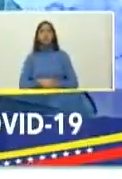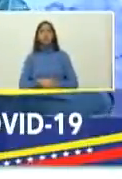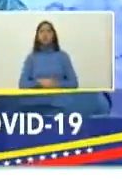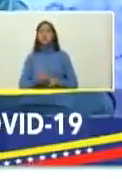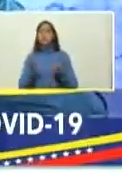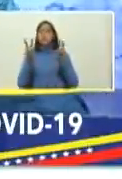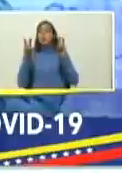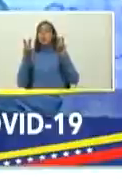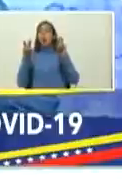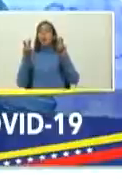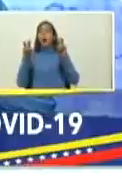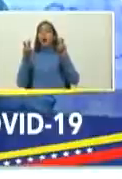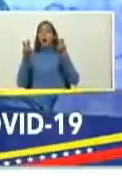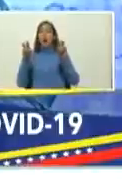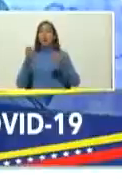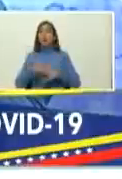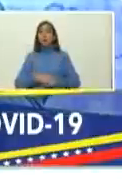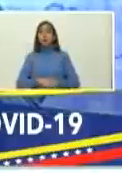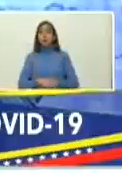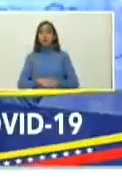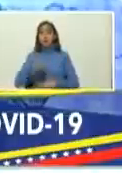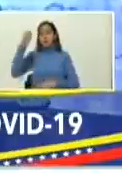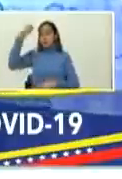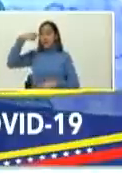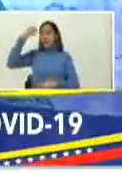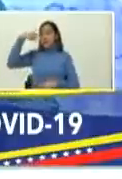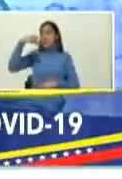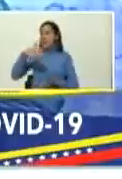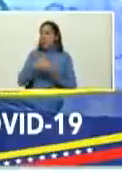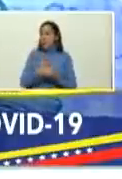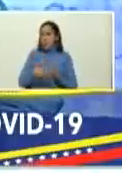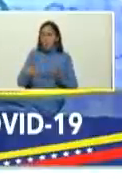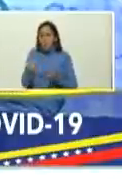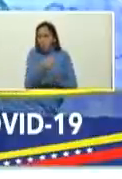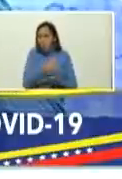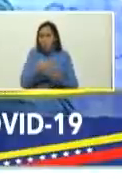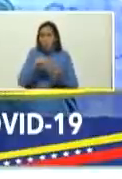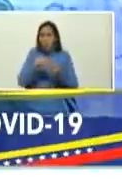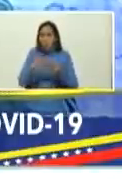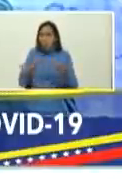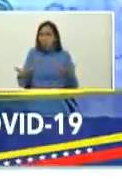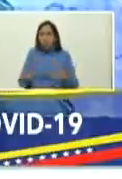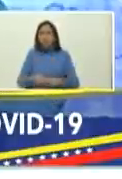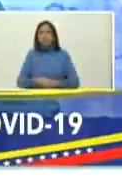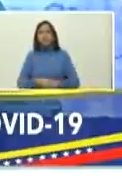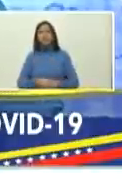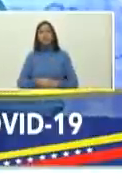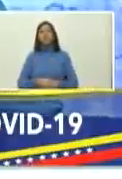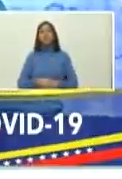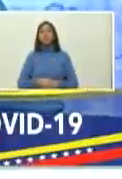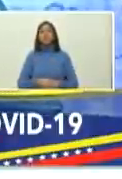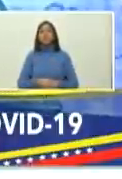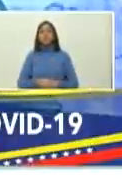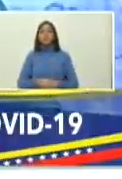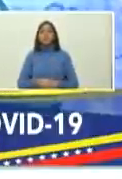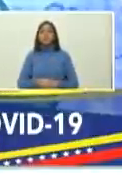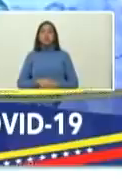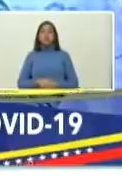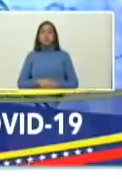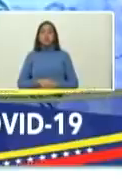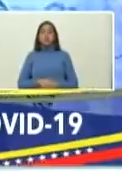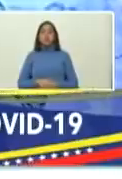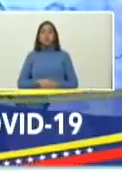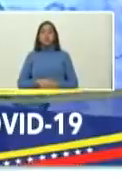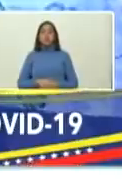una medicina nueva producida por uno de los de los